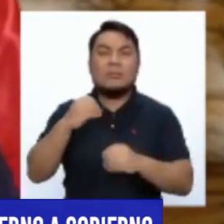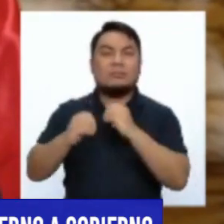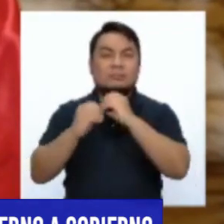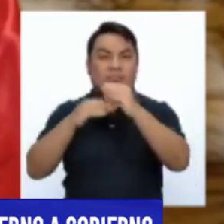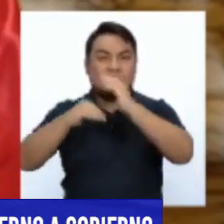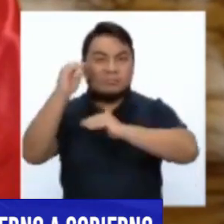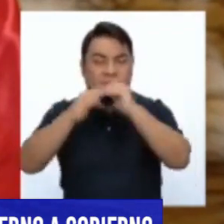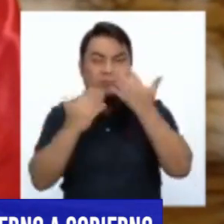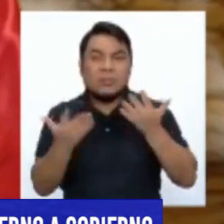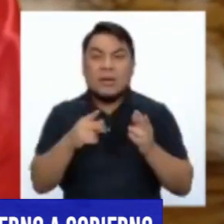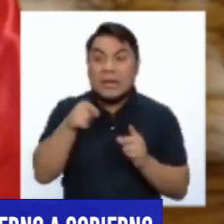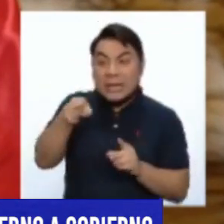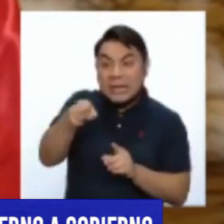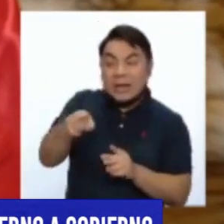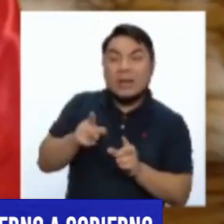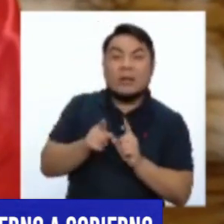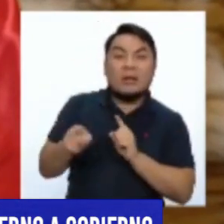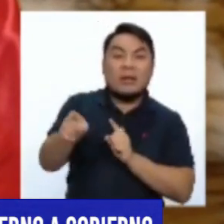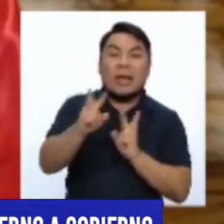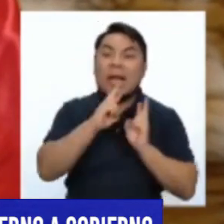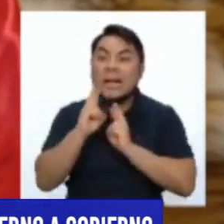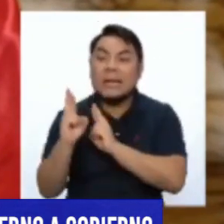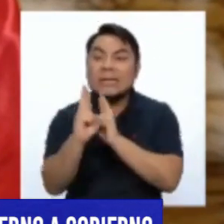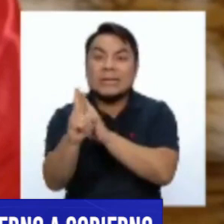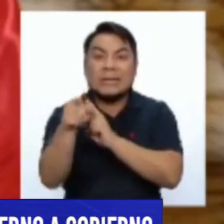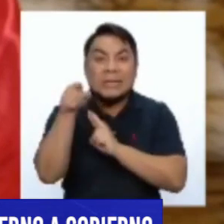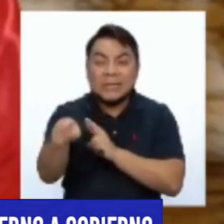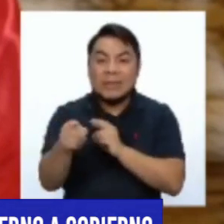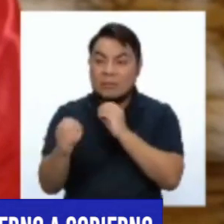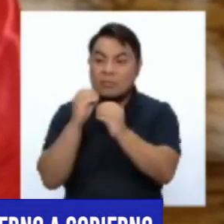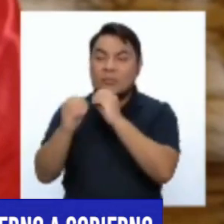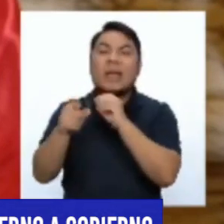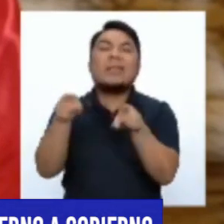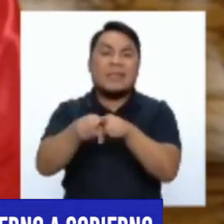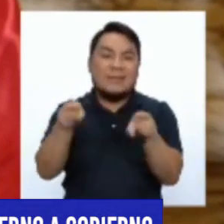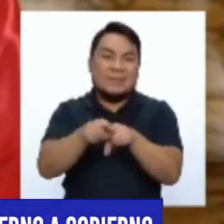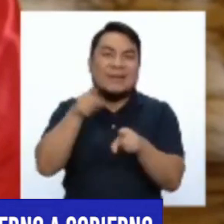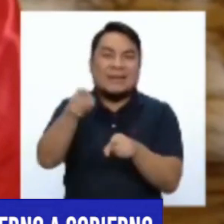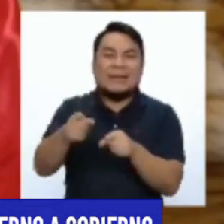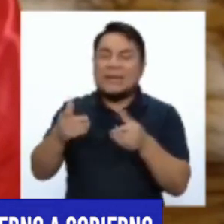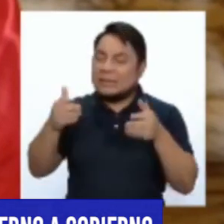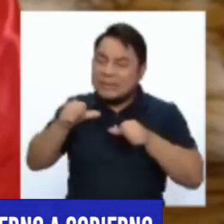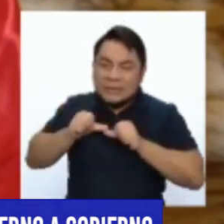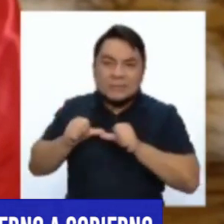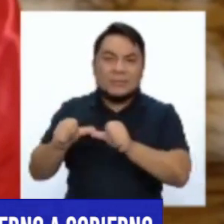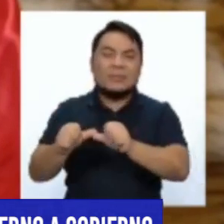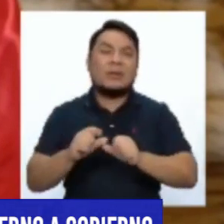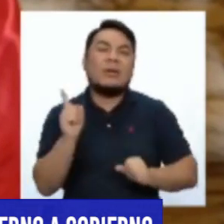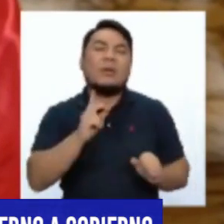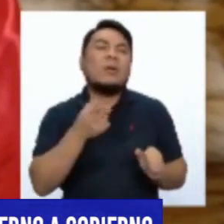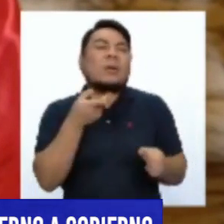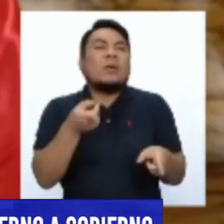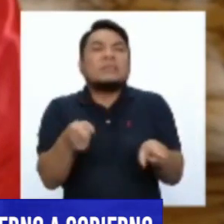cuenca de los ríos sea con carácter de permanente. No podemos estar en nuestro país